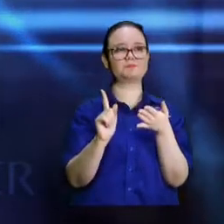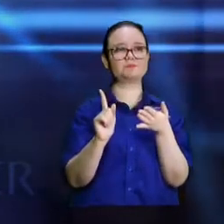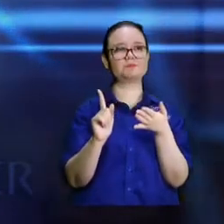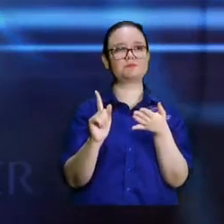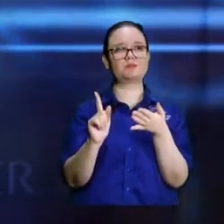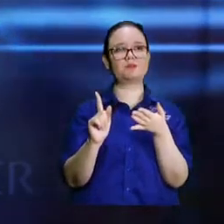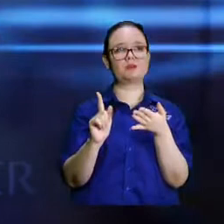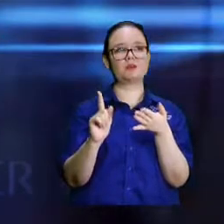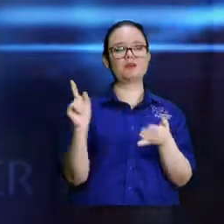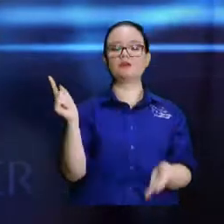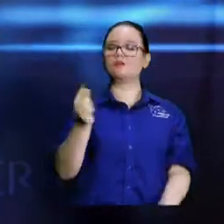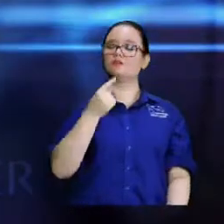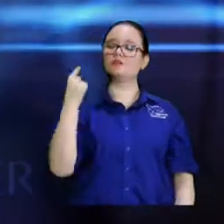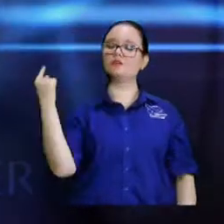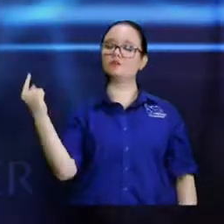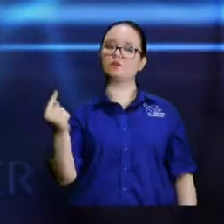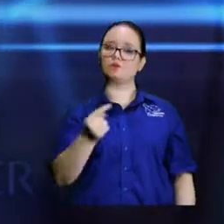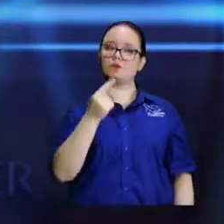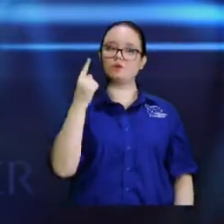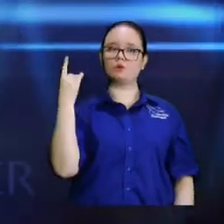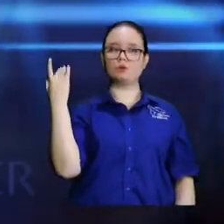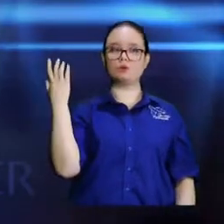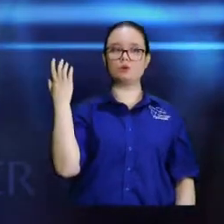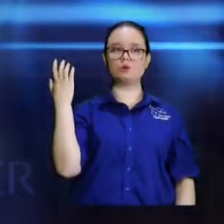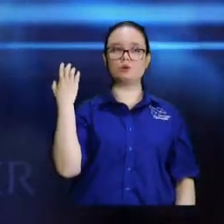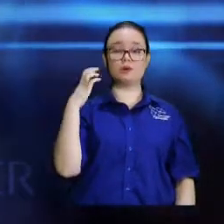De todo lo extranjero.